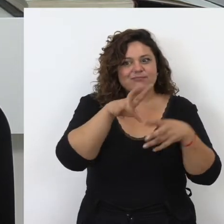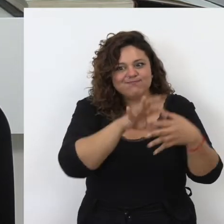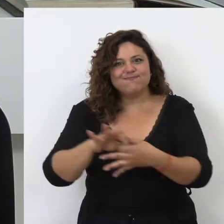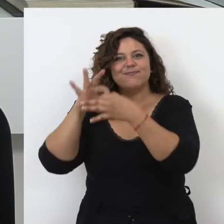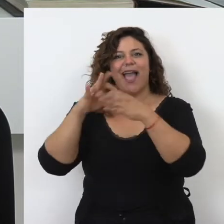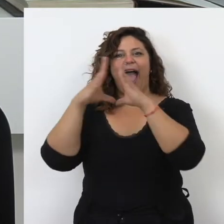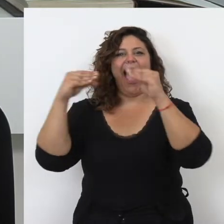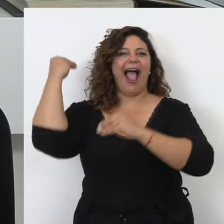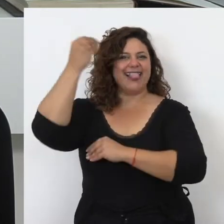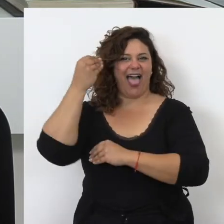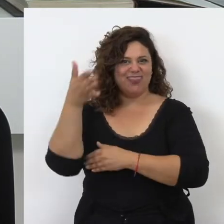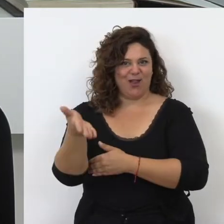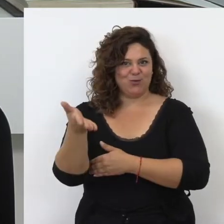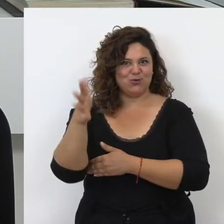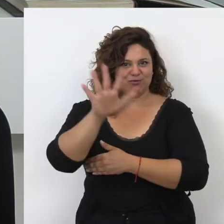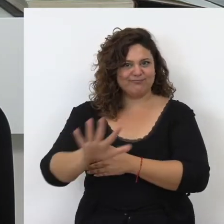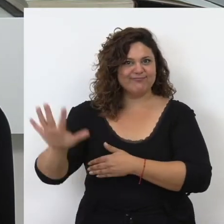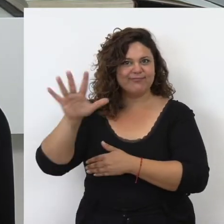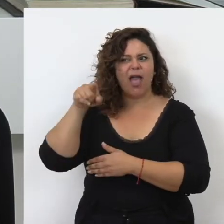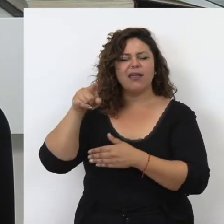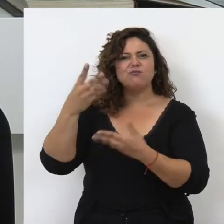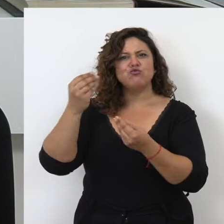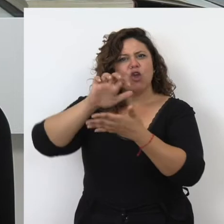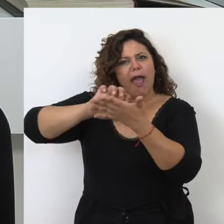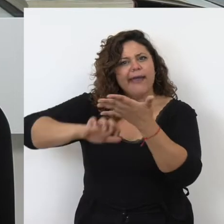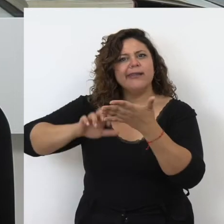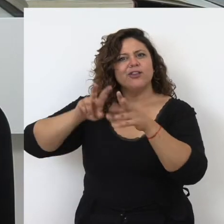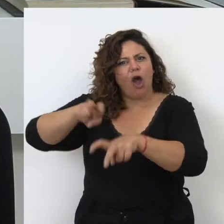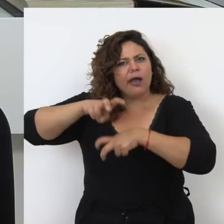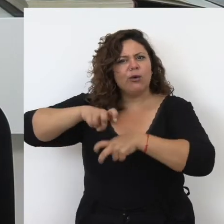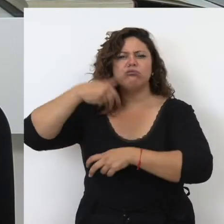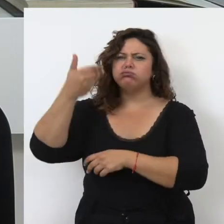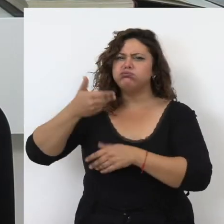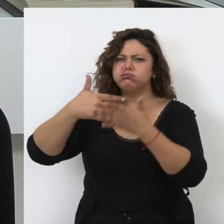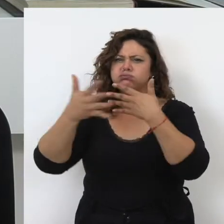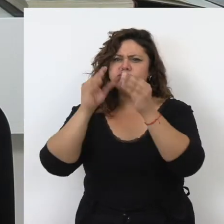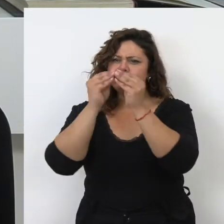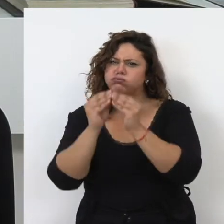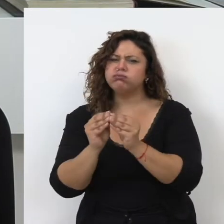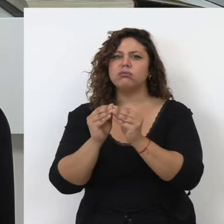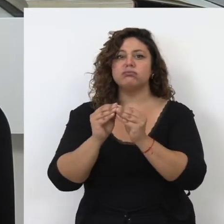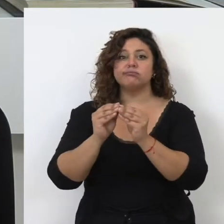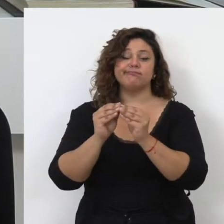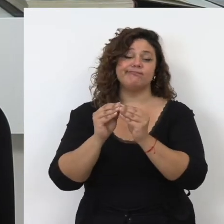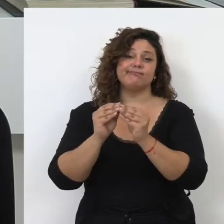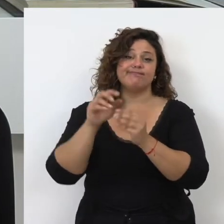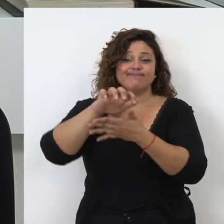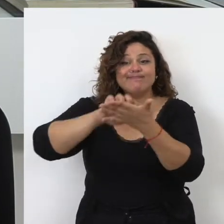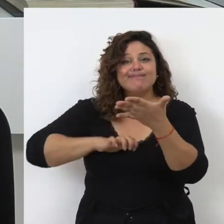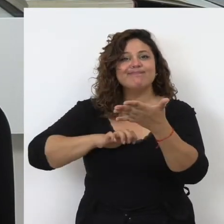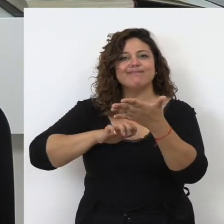donde se produjeron, pues, toda una serie de tratados agrícolas muy importantes que influyeron tanto